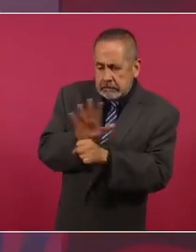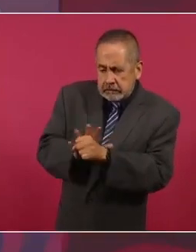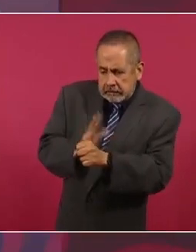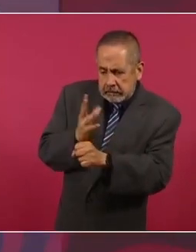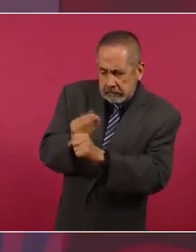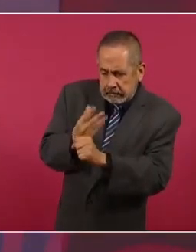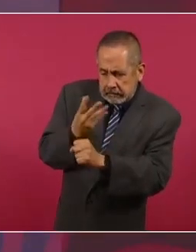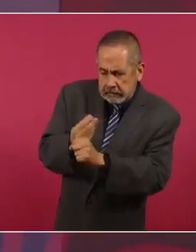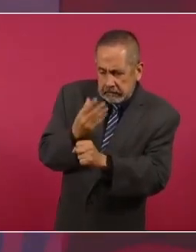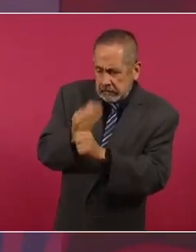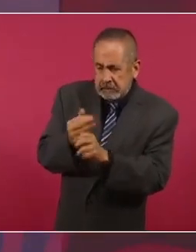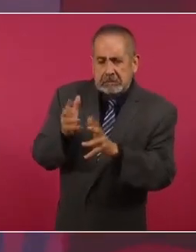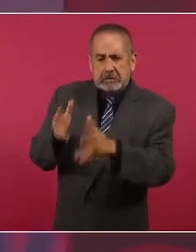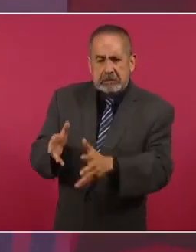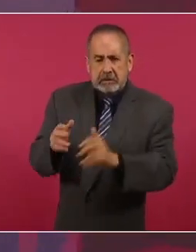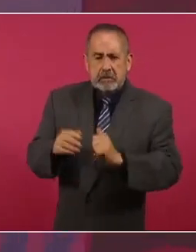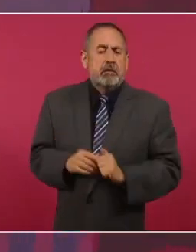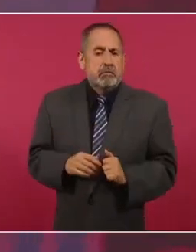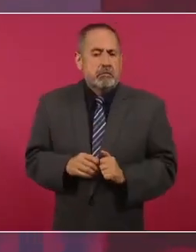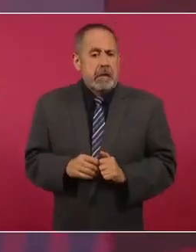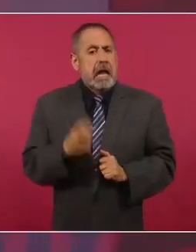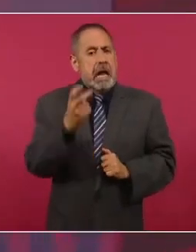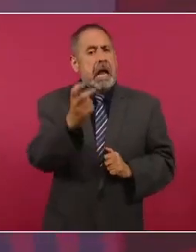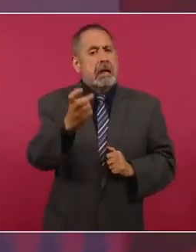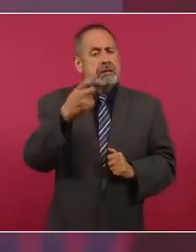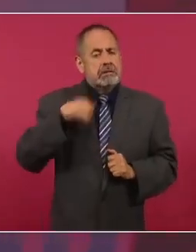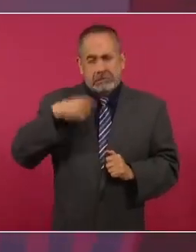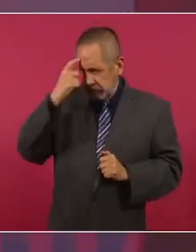Y optamos por lo segundo,